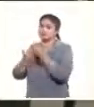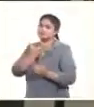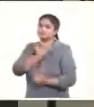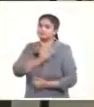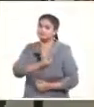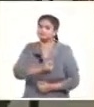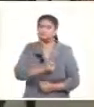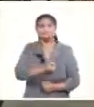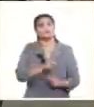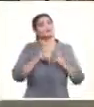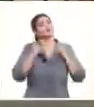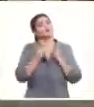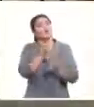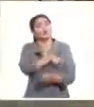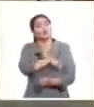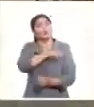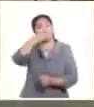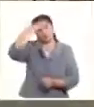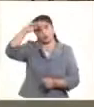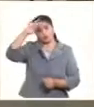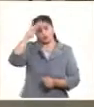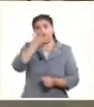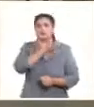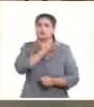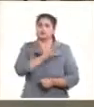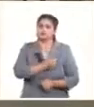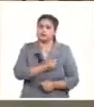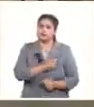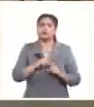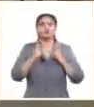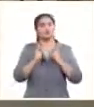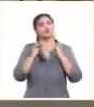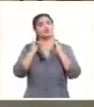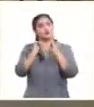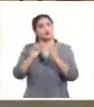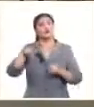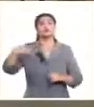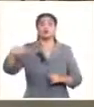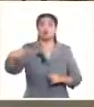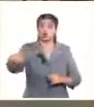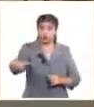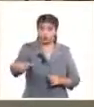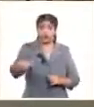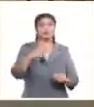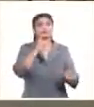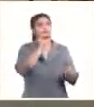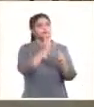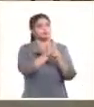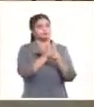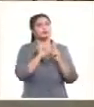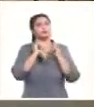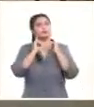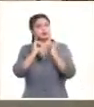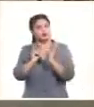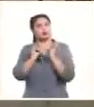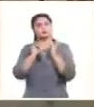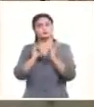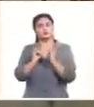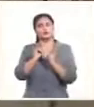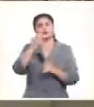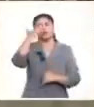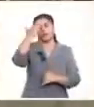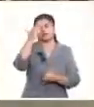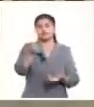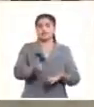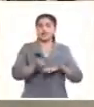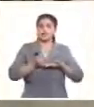a todo nuestro país. Dimos seguimiento informativo a esas jornadas de combate al incendio, donde tuvimos también la ayuda solidaria de